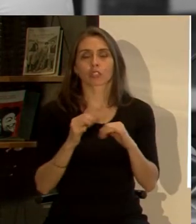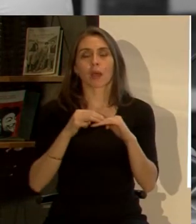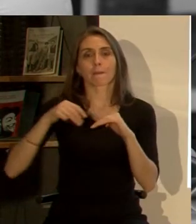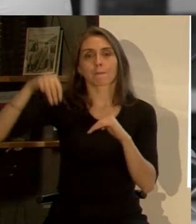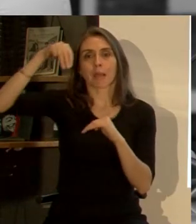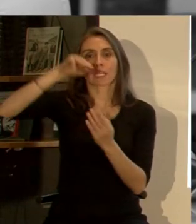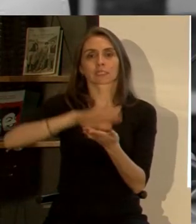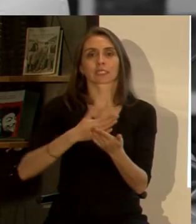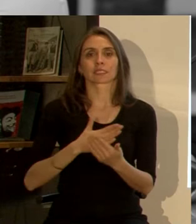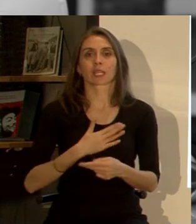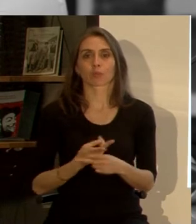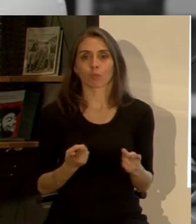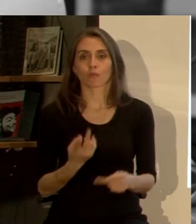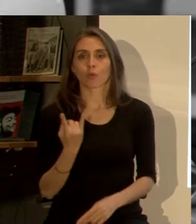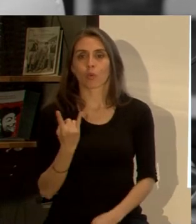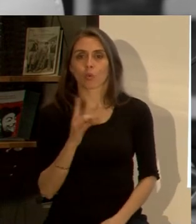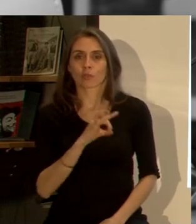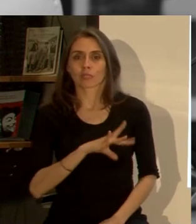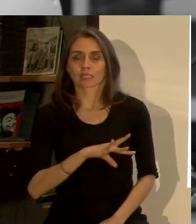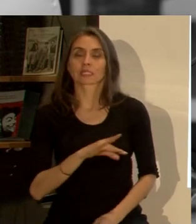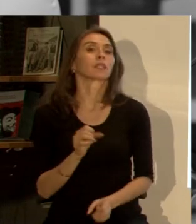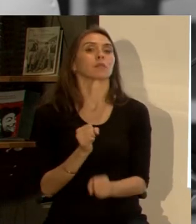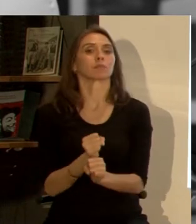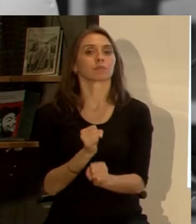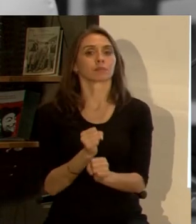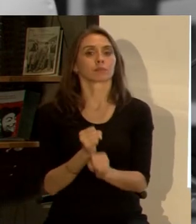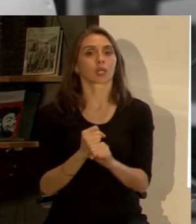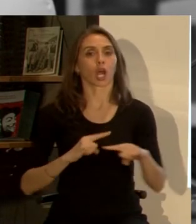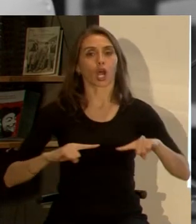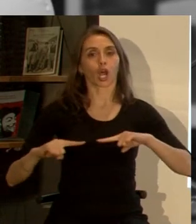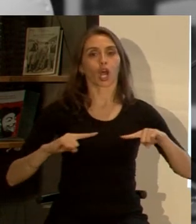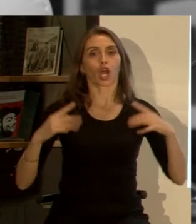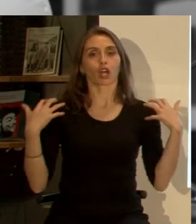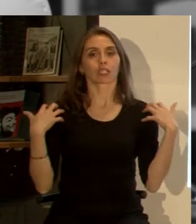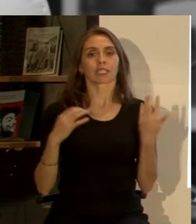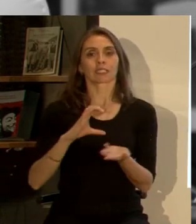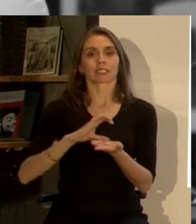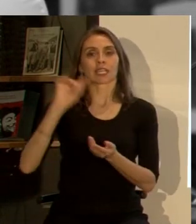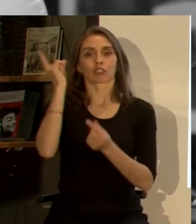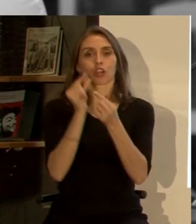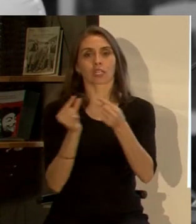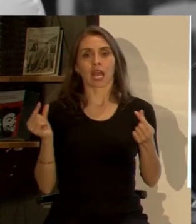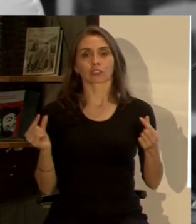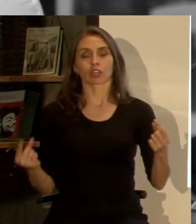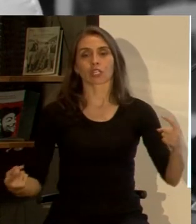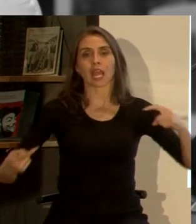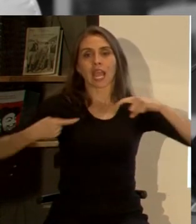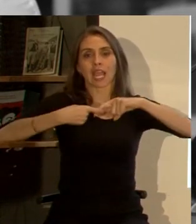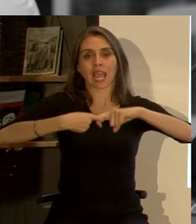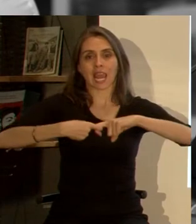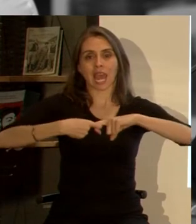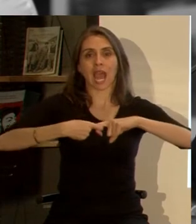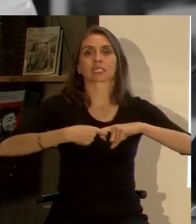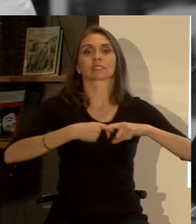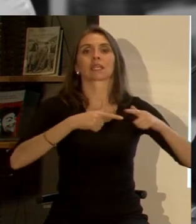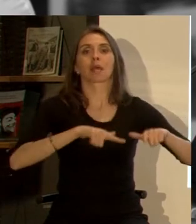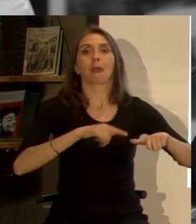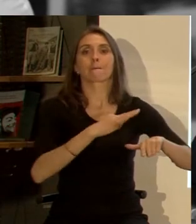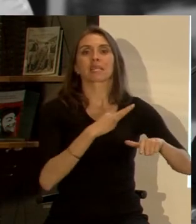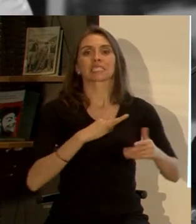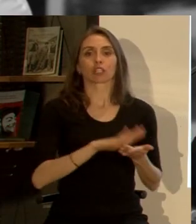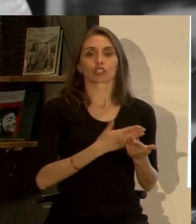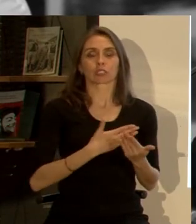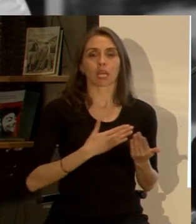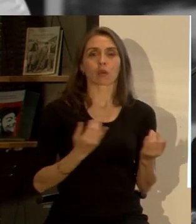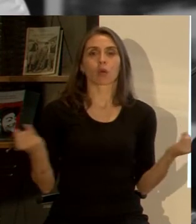Salud Pública de la Universidad de Chile actualmente se desempeña como coordinadora del Centro Nacional de Enlace unidad del Ministerio de Salud encargada